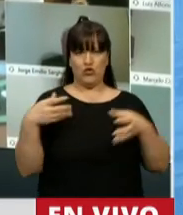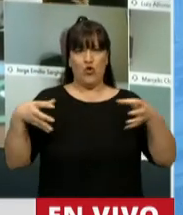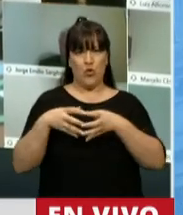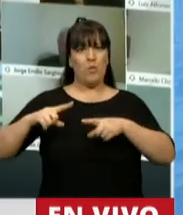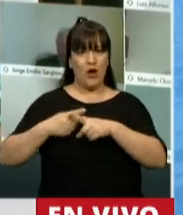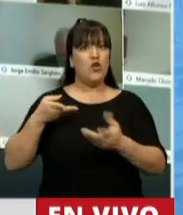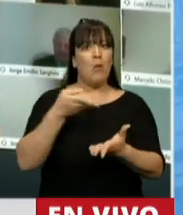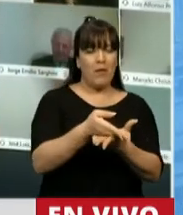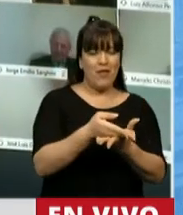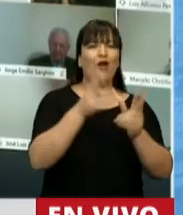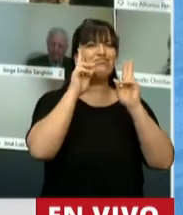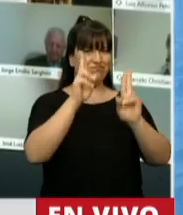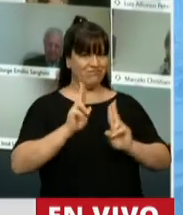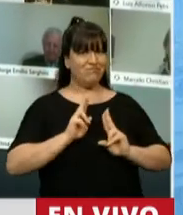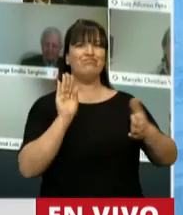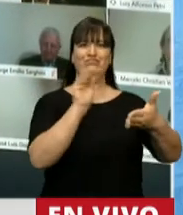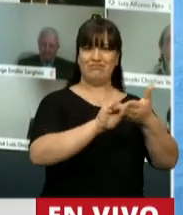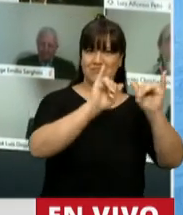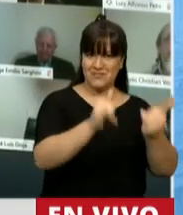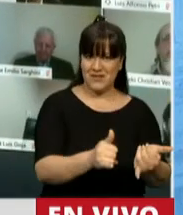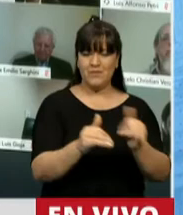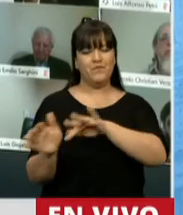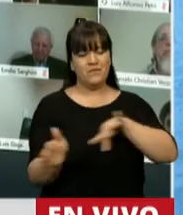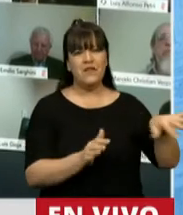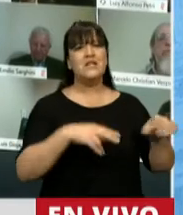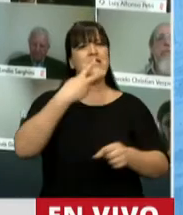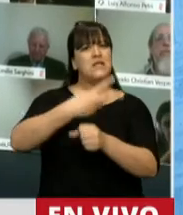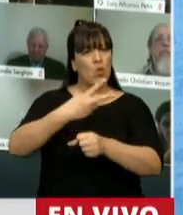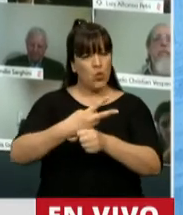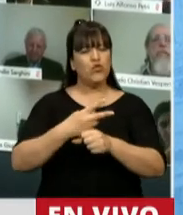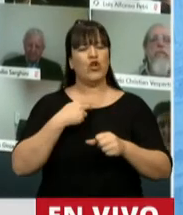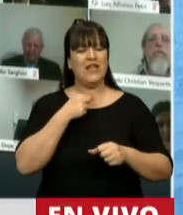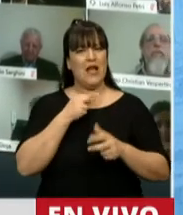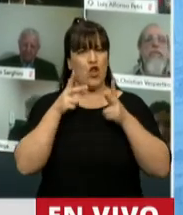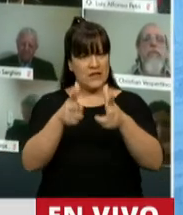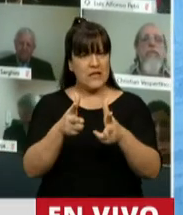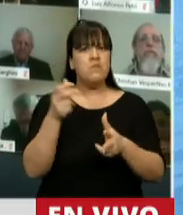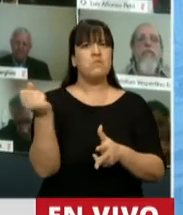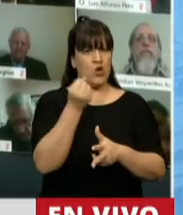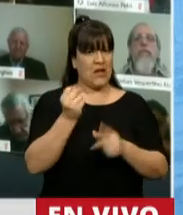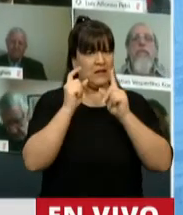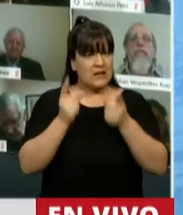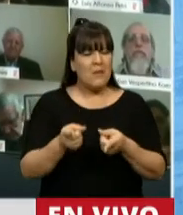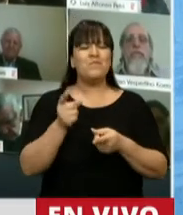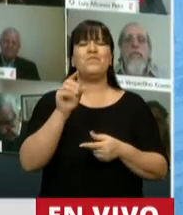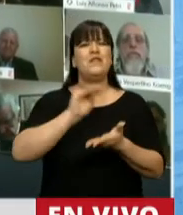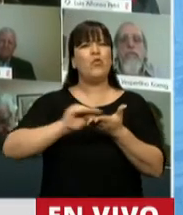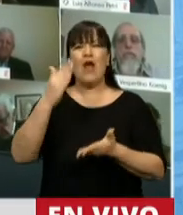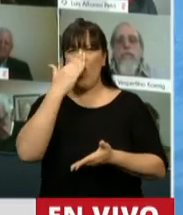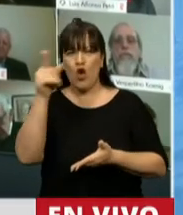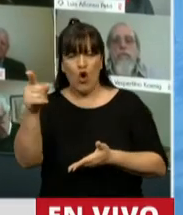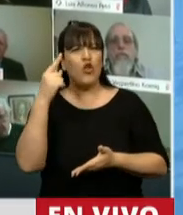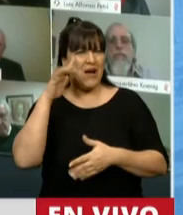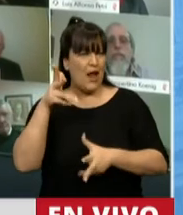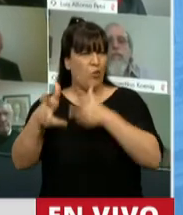interbloque. Lo segundo que quiero plantear y que me parece que no es una cuestión menor, el diputado de Córdoba estuvo haciendo referencia, creo que